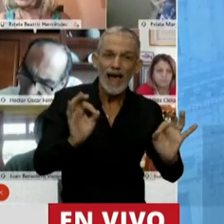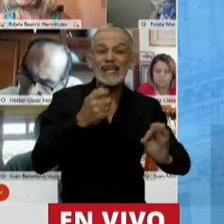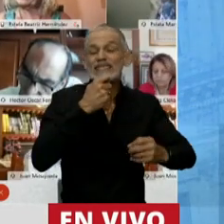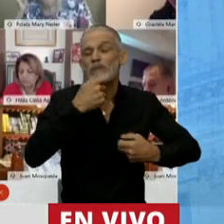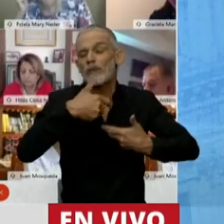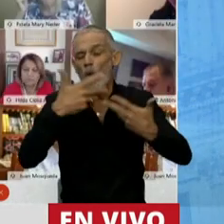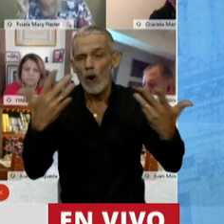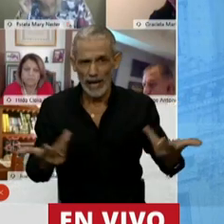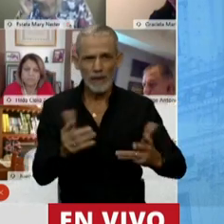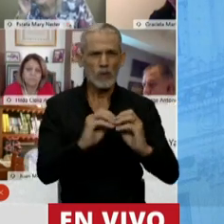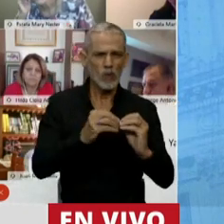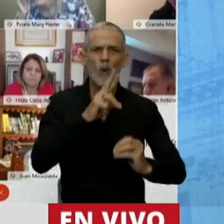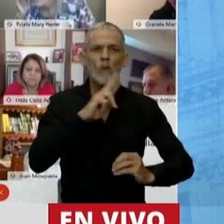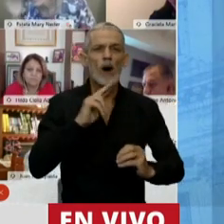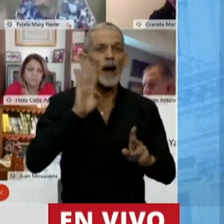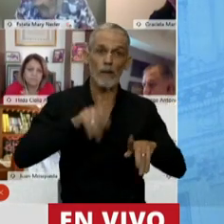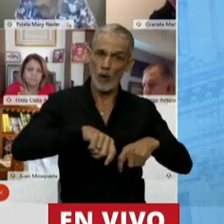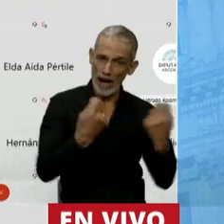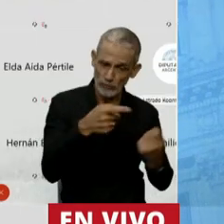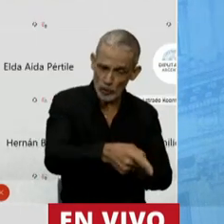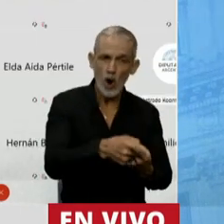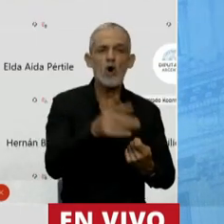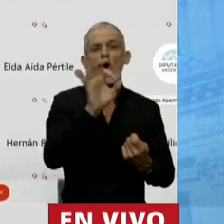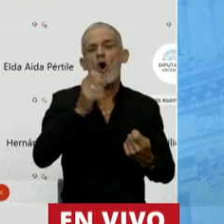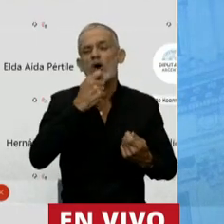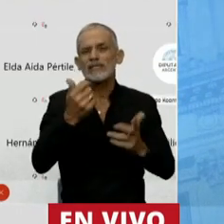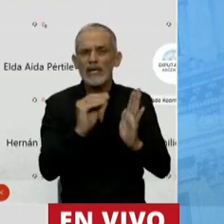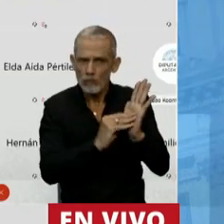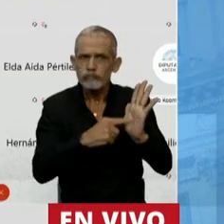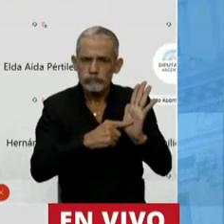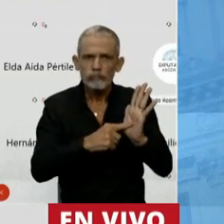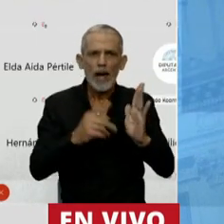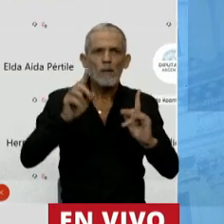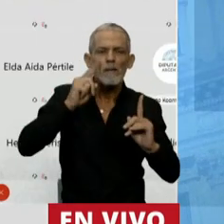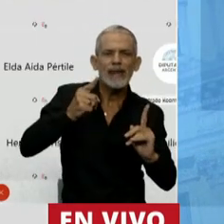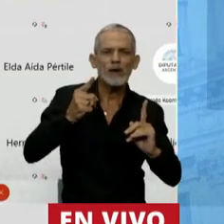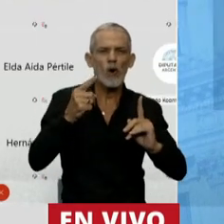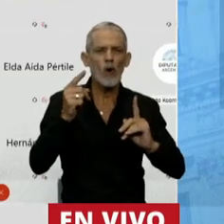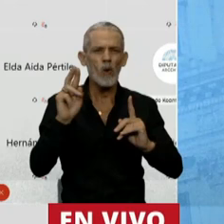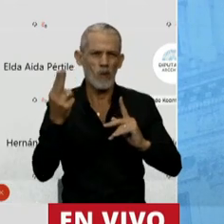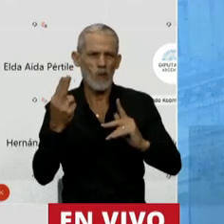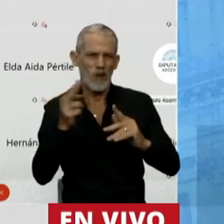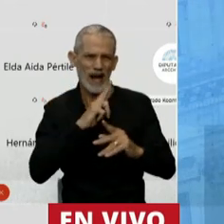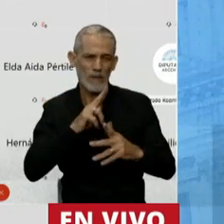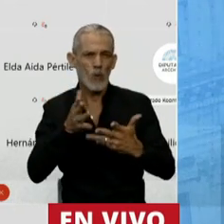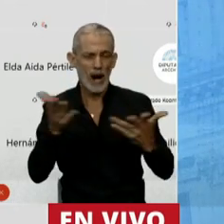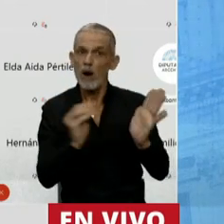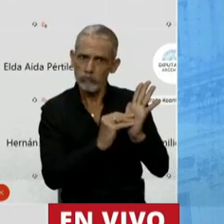en ocasiones como la mujer violada, o cuando hubiera riesgo para la vida y la salud de la mujer. Pero ¿qué ocurría?